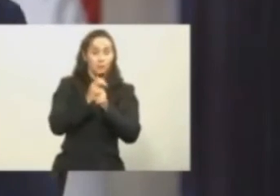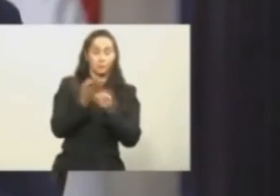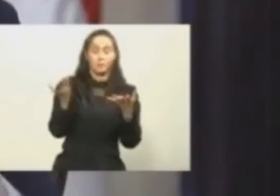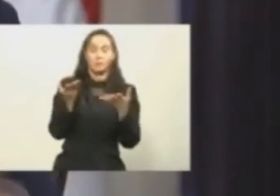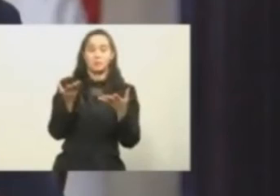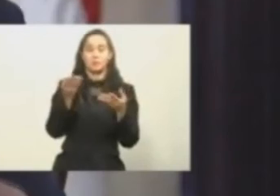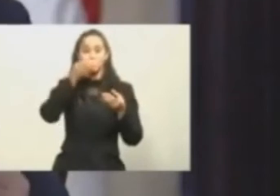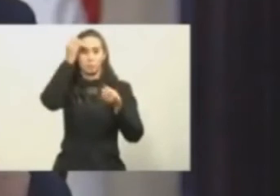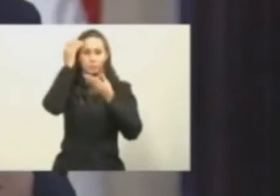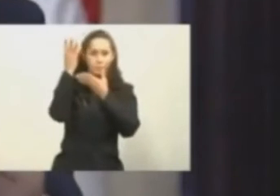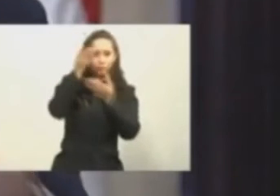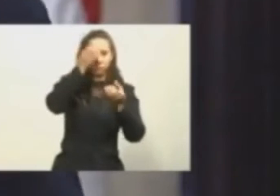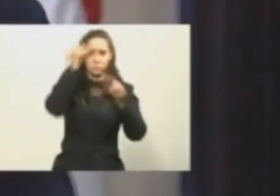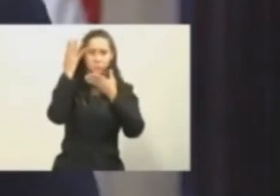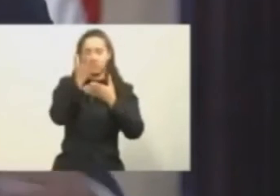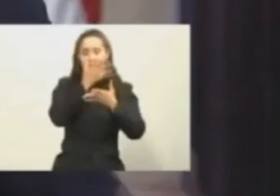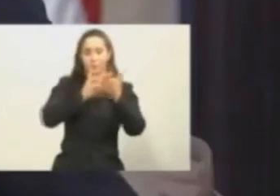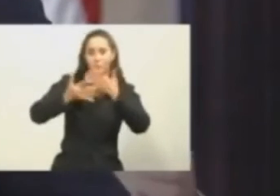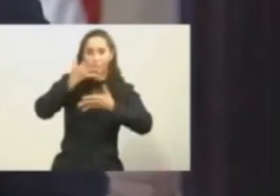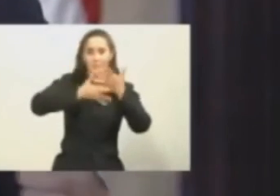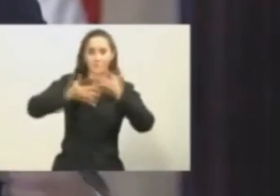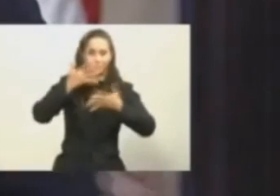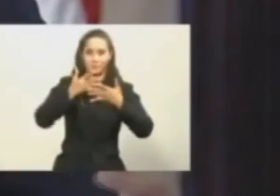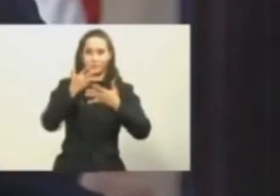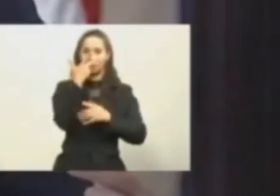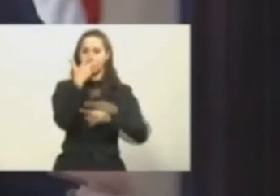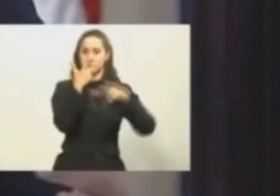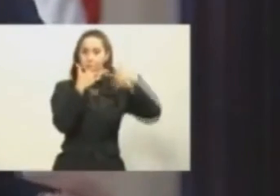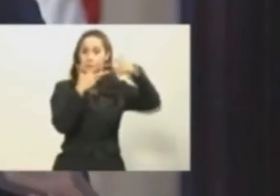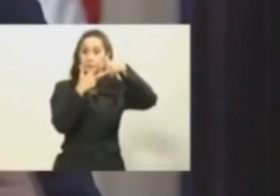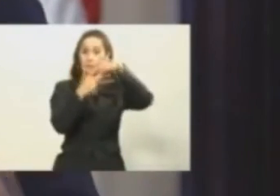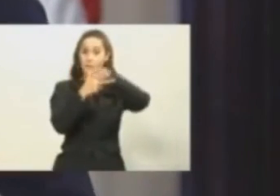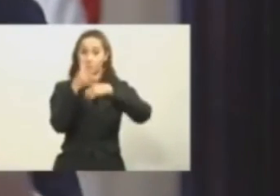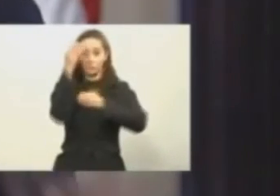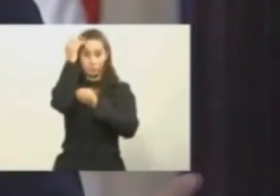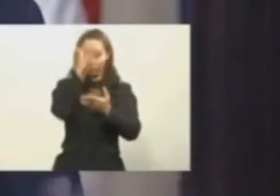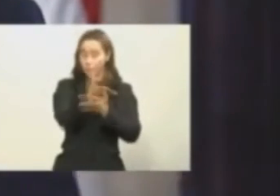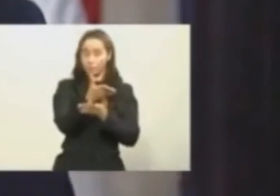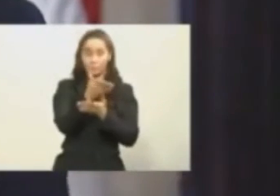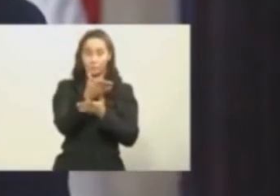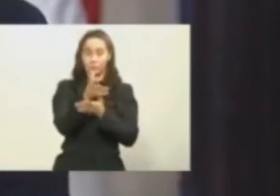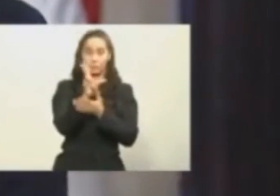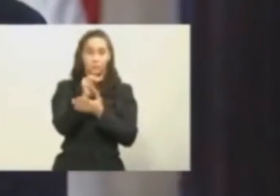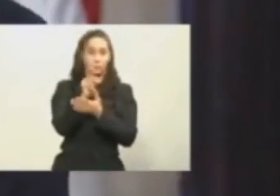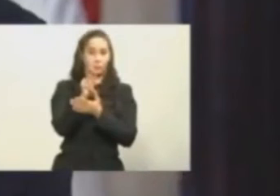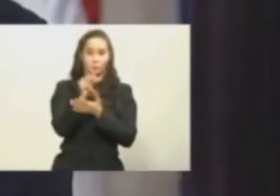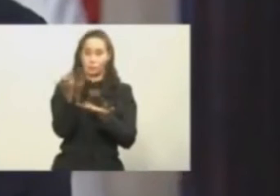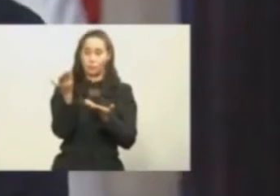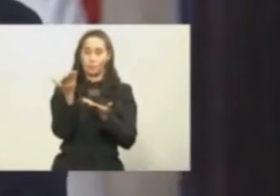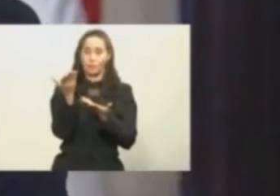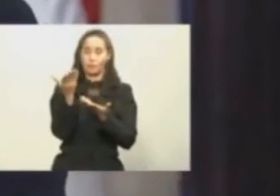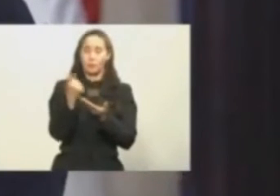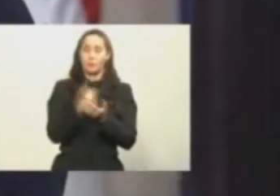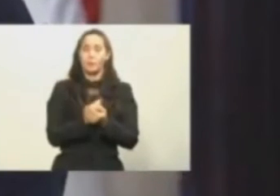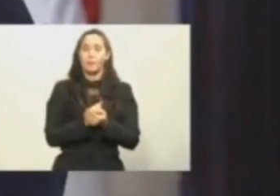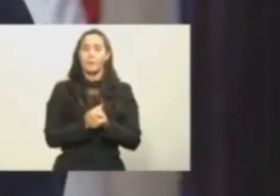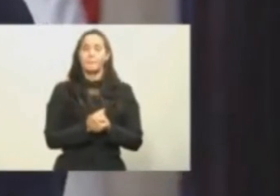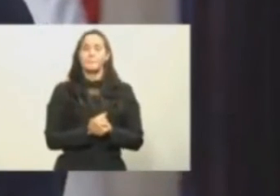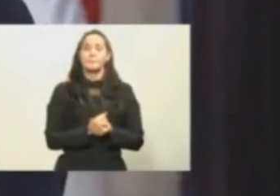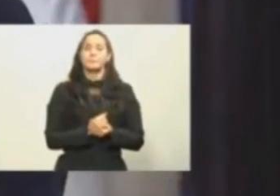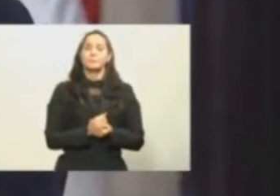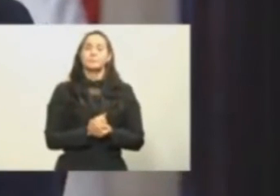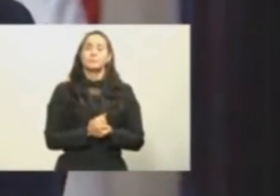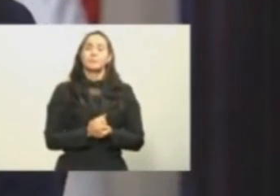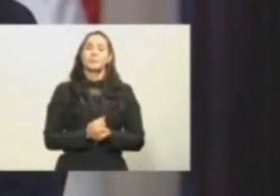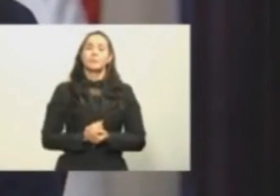flaco servicio a la población, dando tres informaciones, muchas de esas, incluso que no están, no